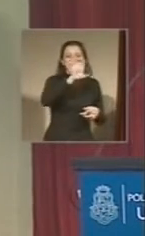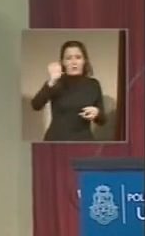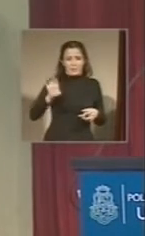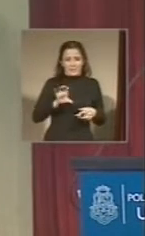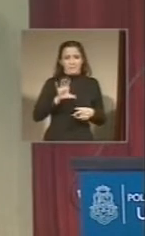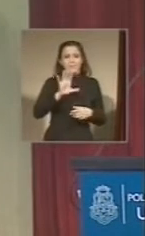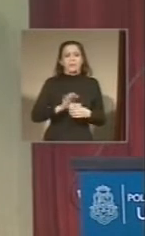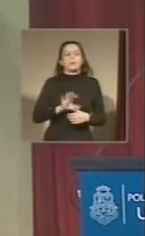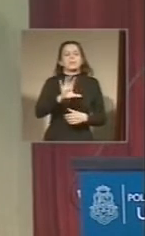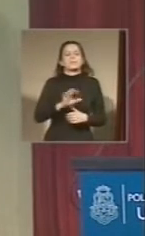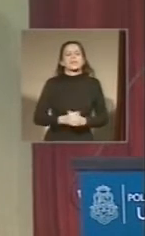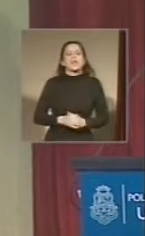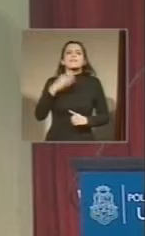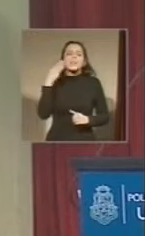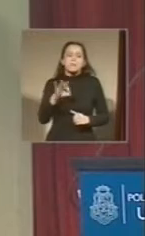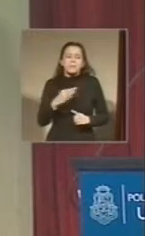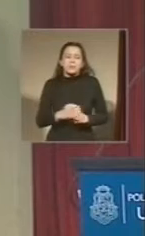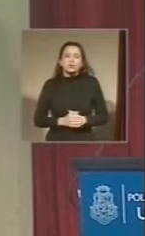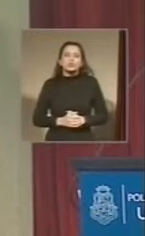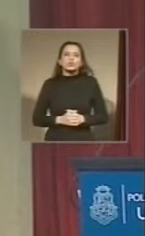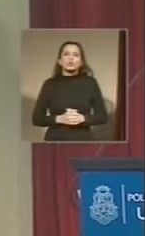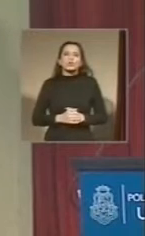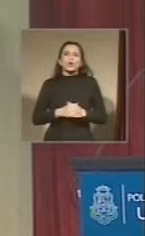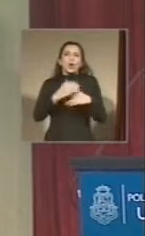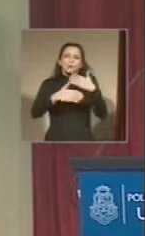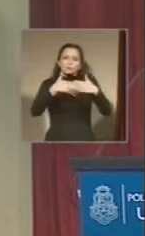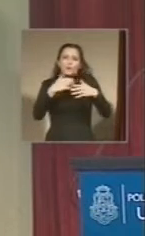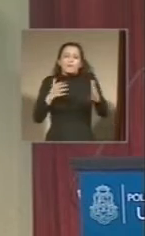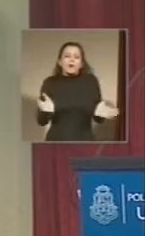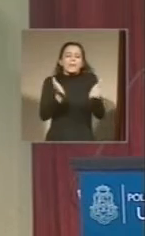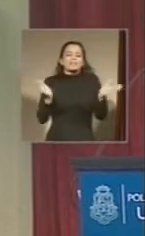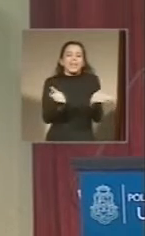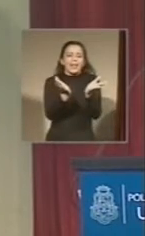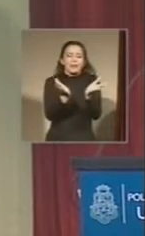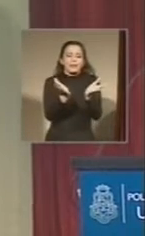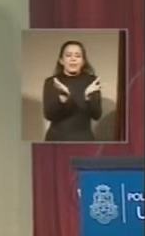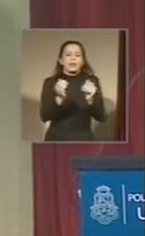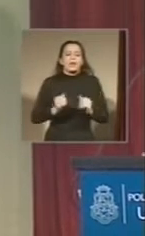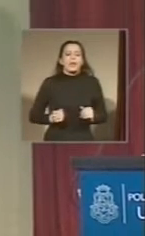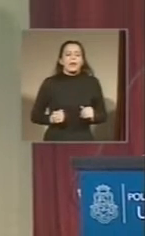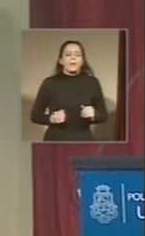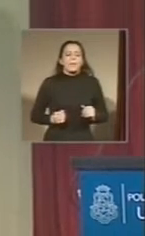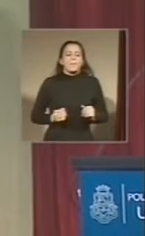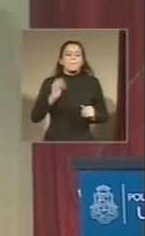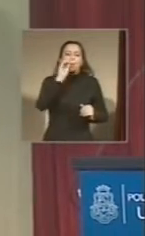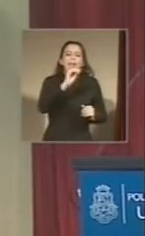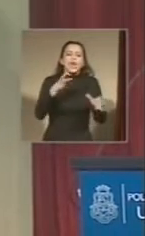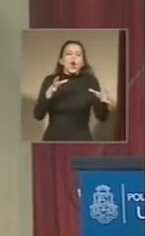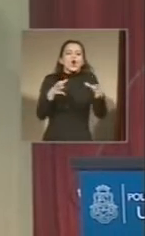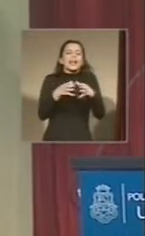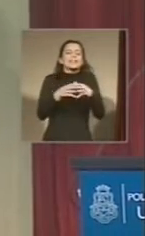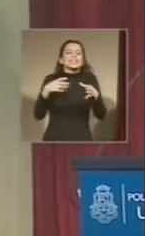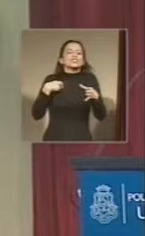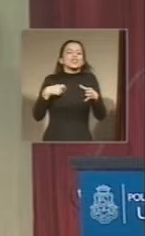fomentar la instalación y el gobierno provincial en eso mucho tiene que ver con organizaciones sociales